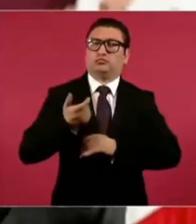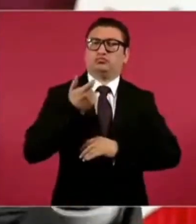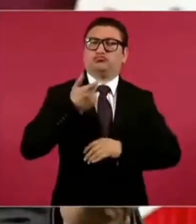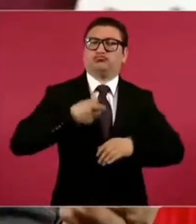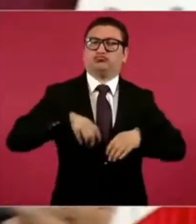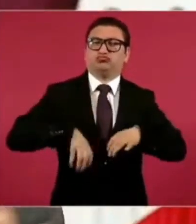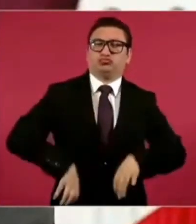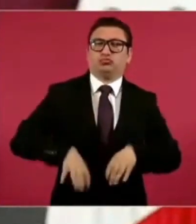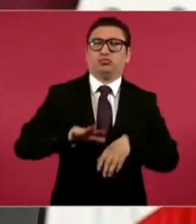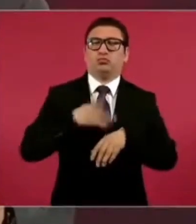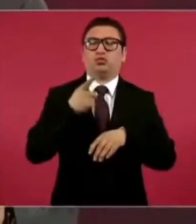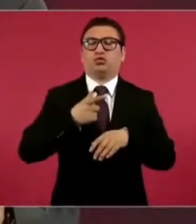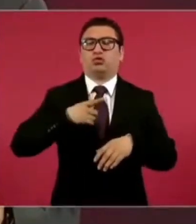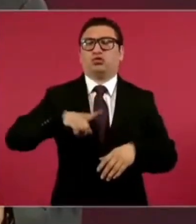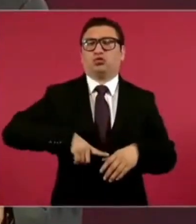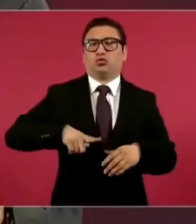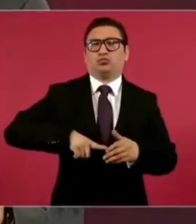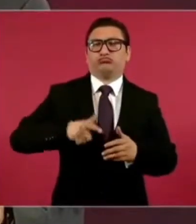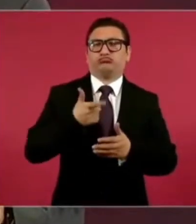presupuesto público.